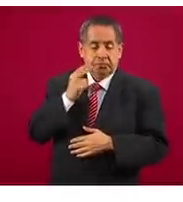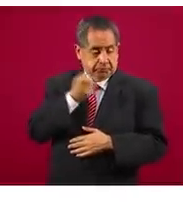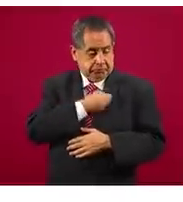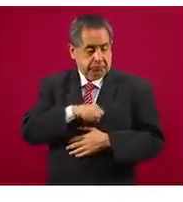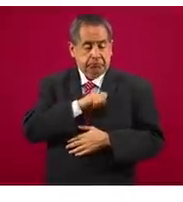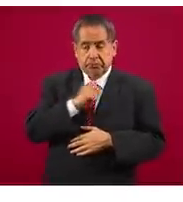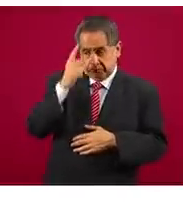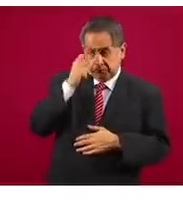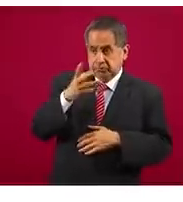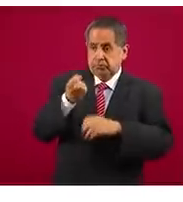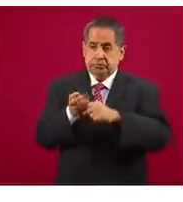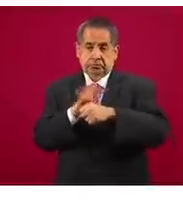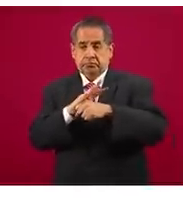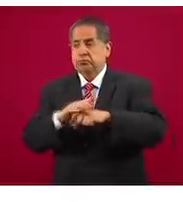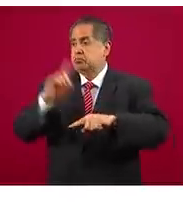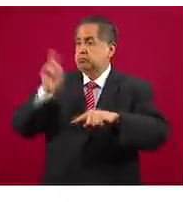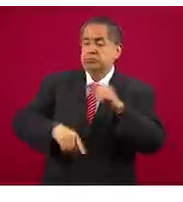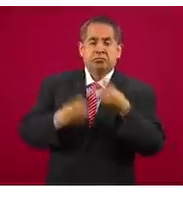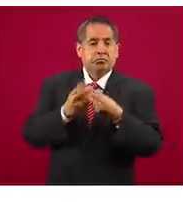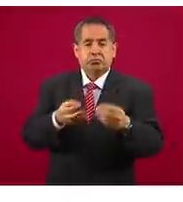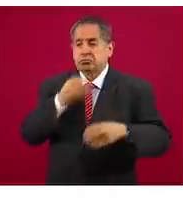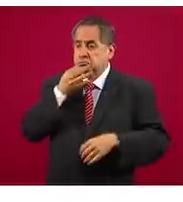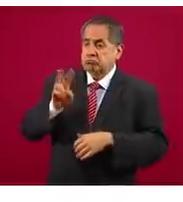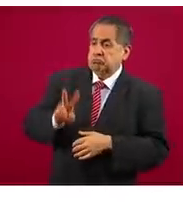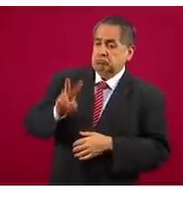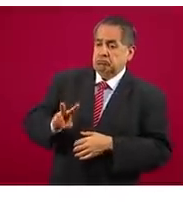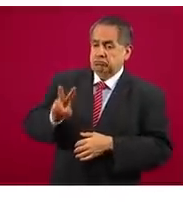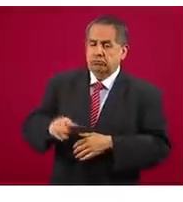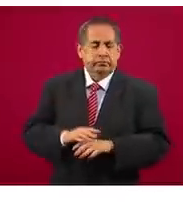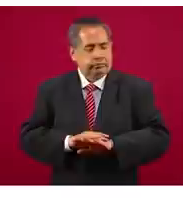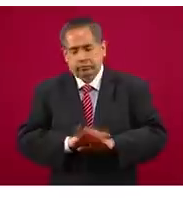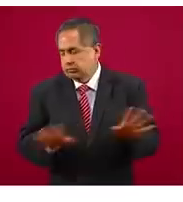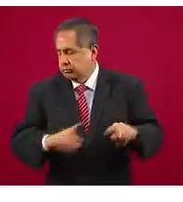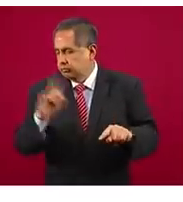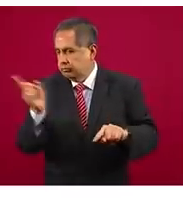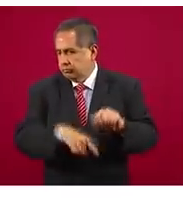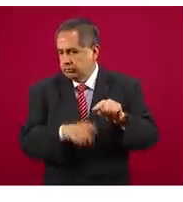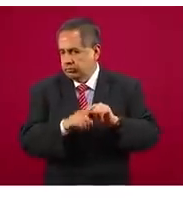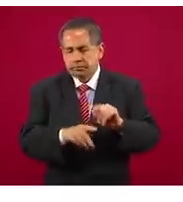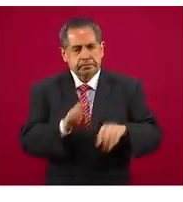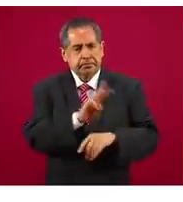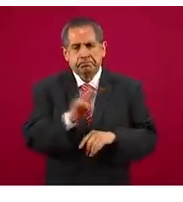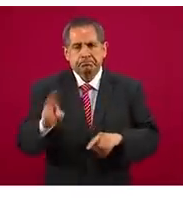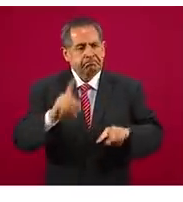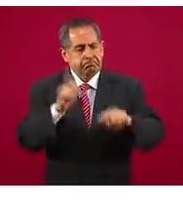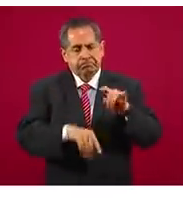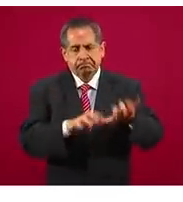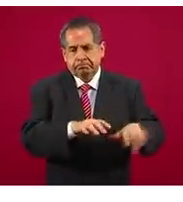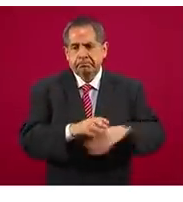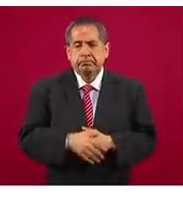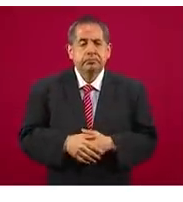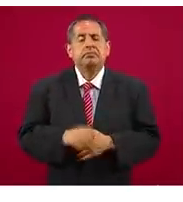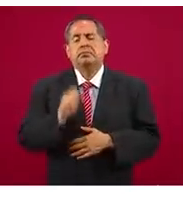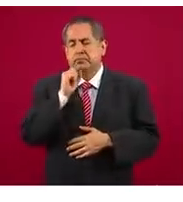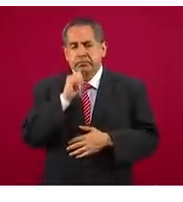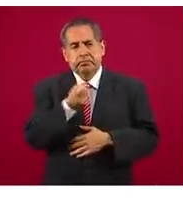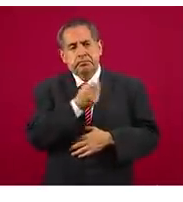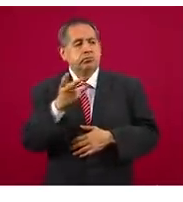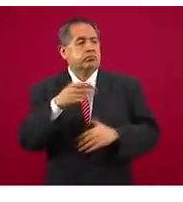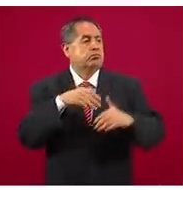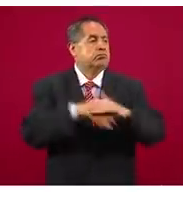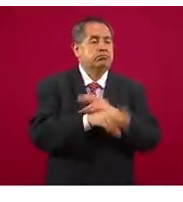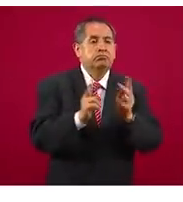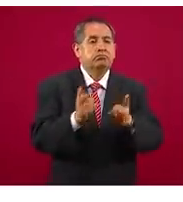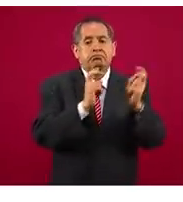para atender la enfermedad del COVID. Se han neutralizado algunos llamados a saqueos, ahora